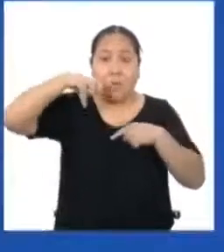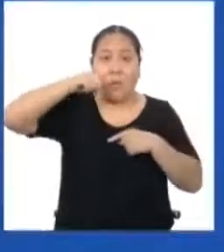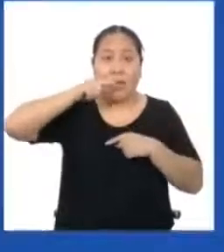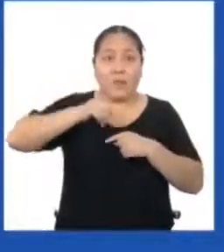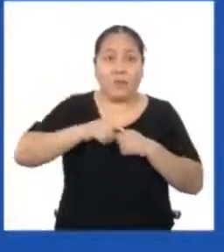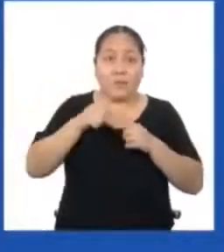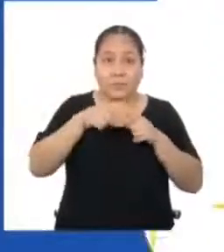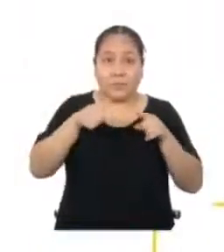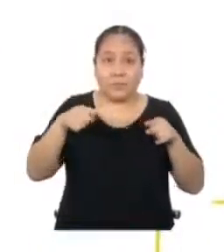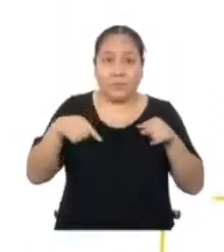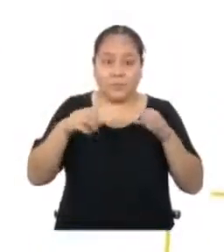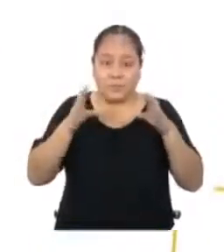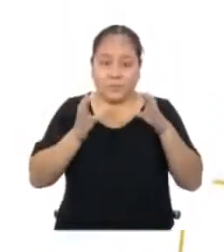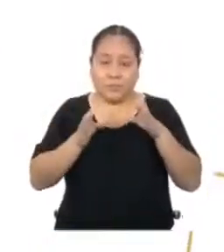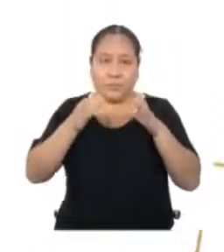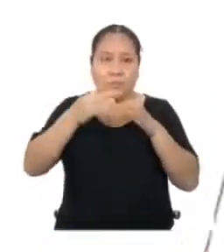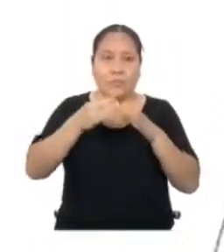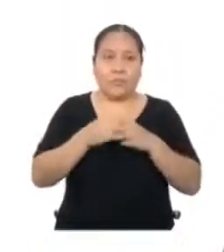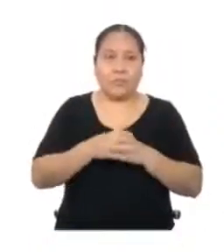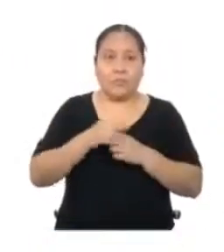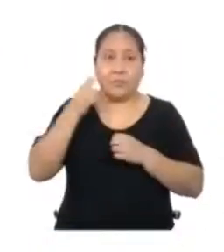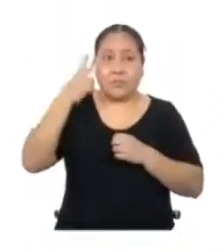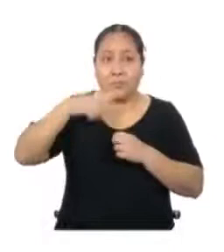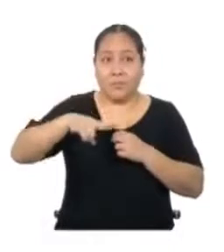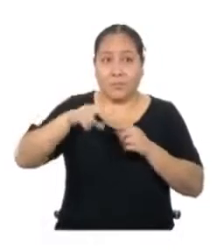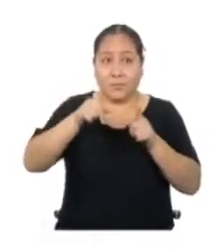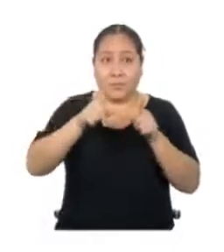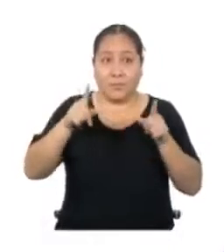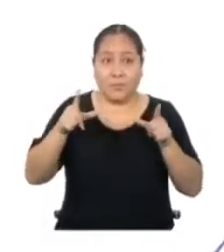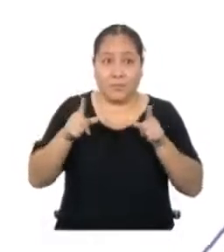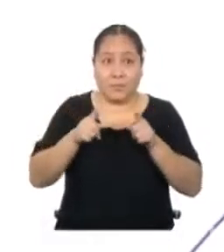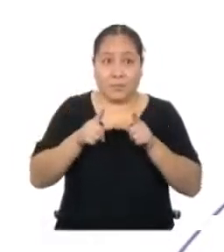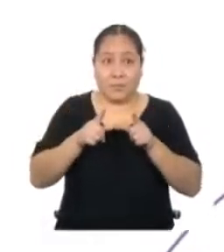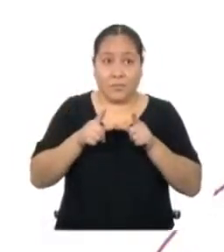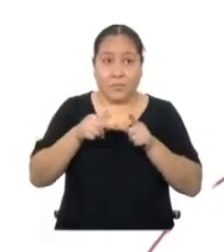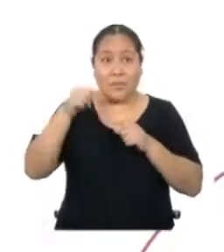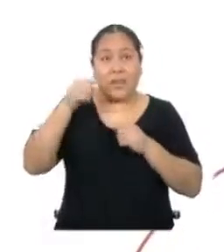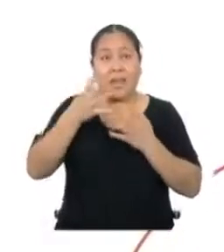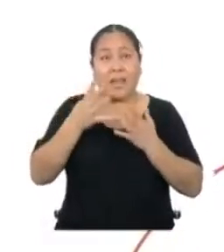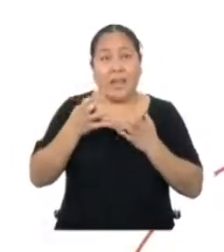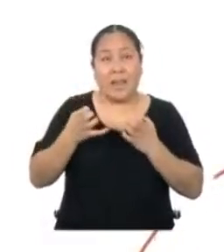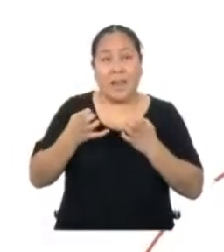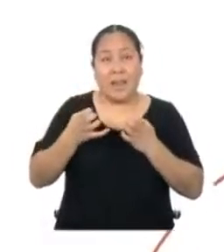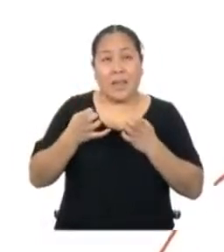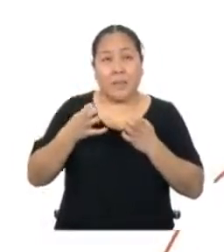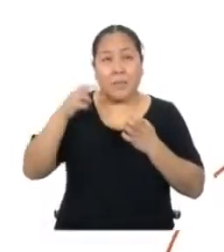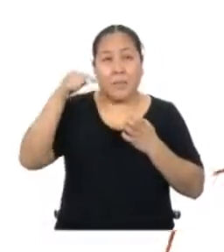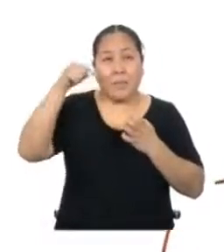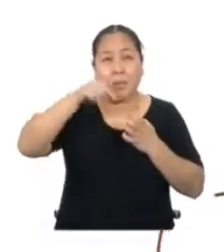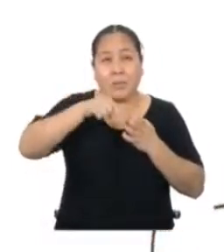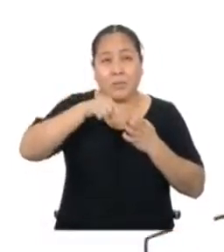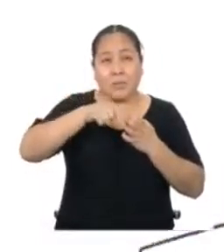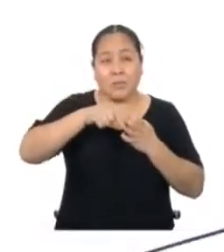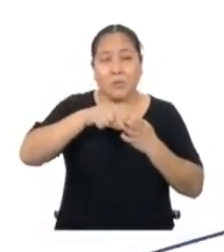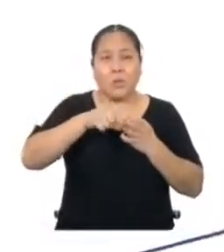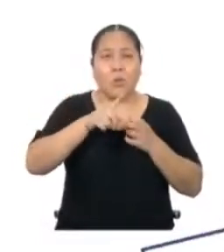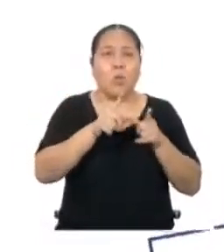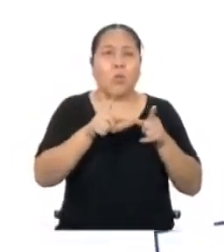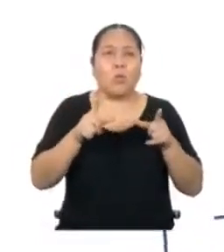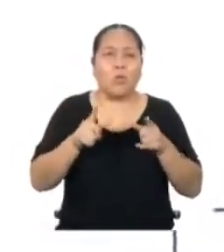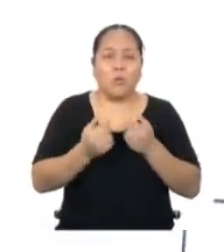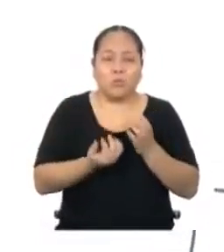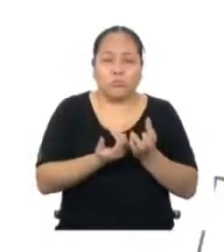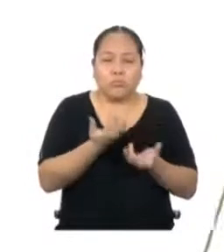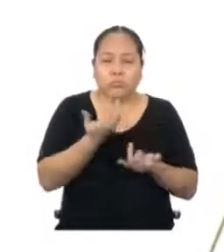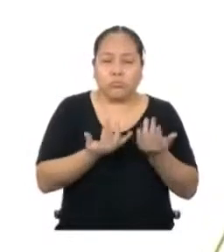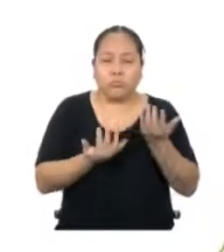siguientes formas ¿Ven las áreas asombradas? Nosotros queremos sembrar ahí algunas hierbas y verduras como una especie de